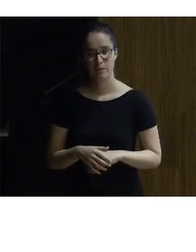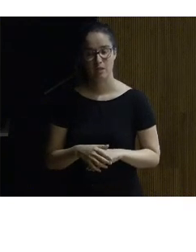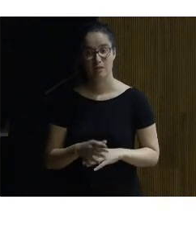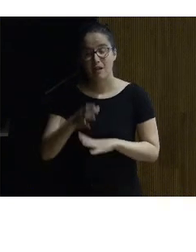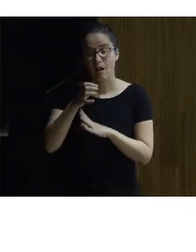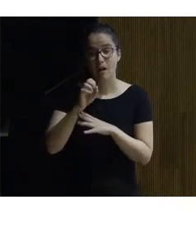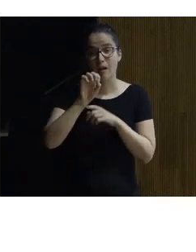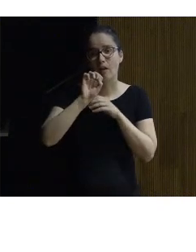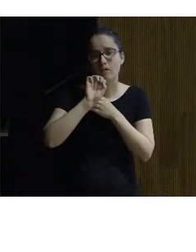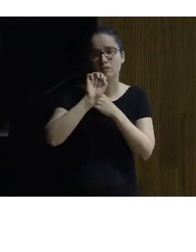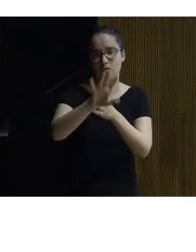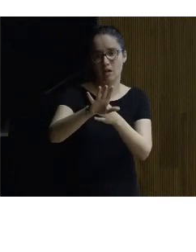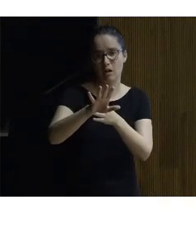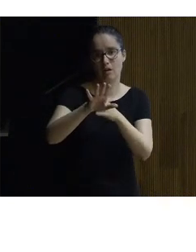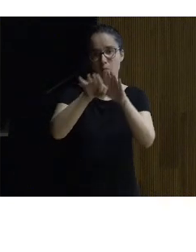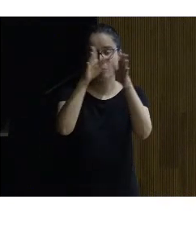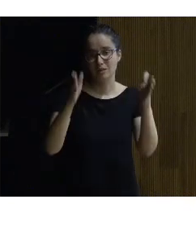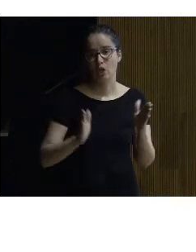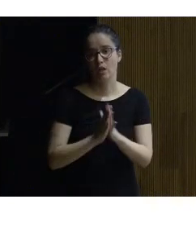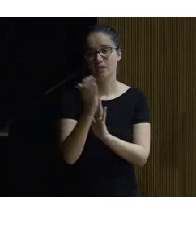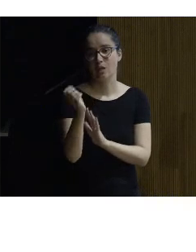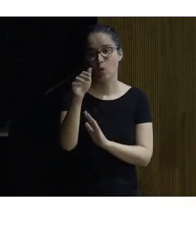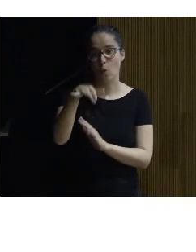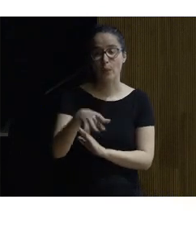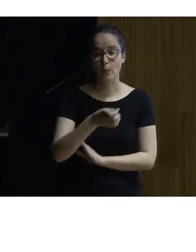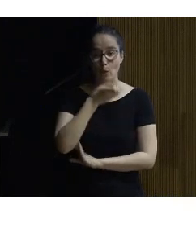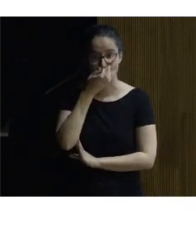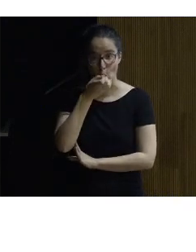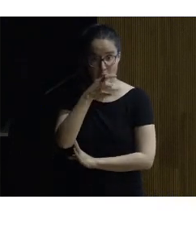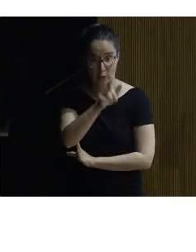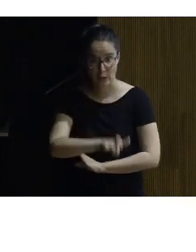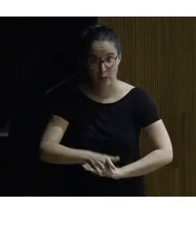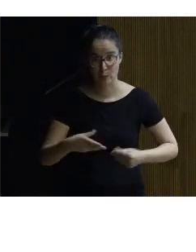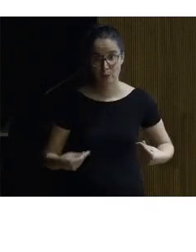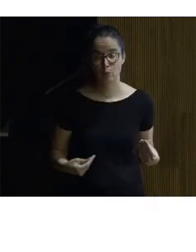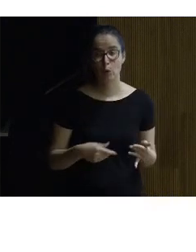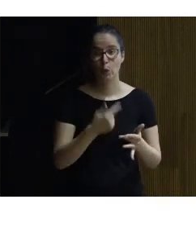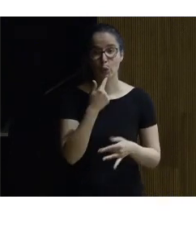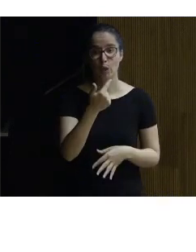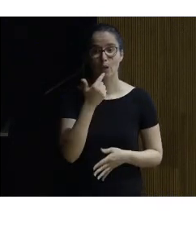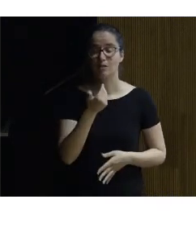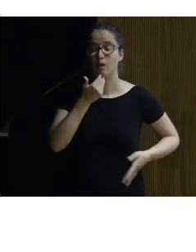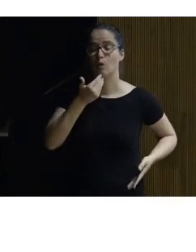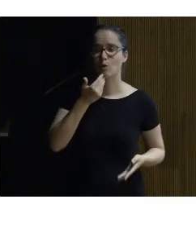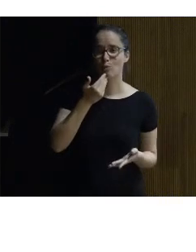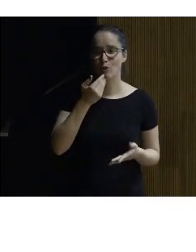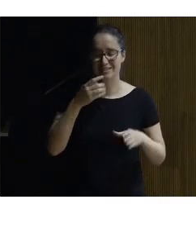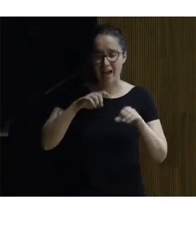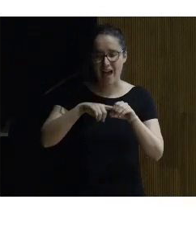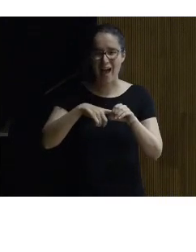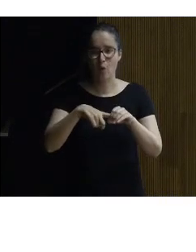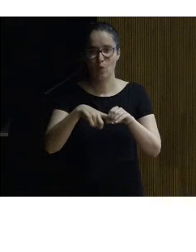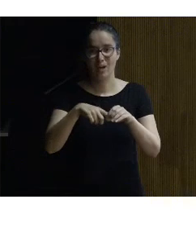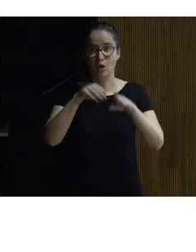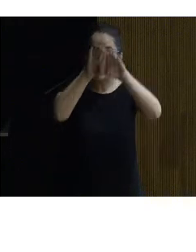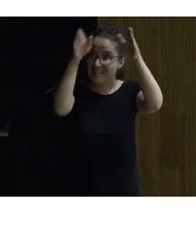linterna del batisterio de San Juan de Florencia dice que es algo así como ese agujero que se